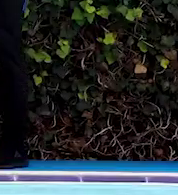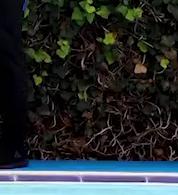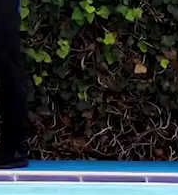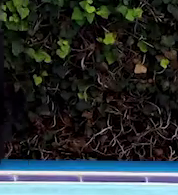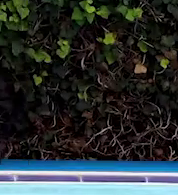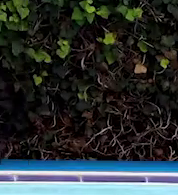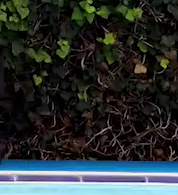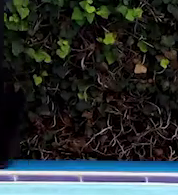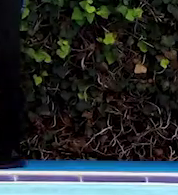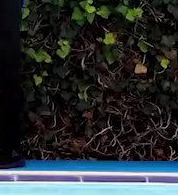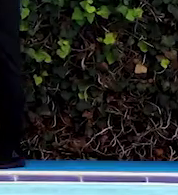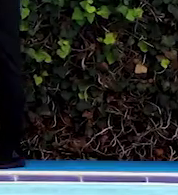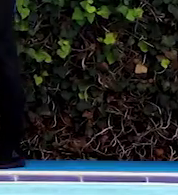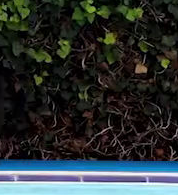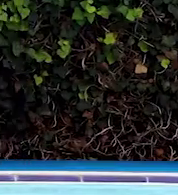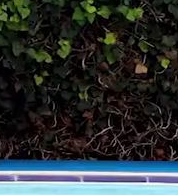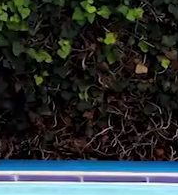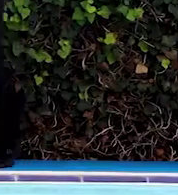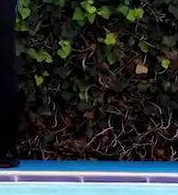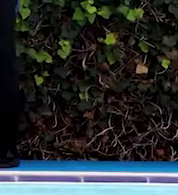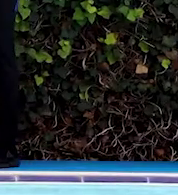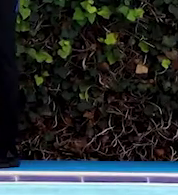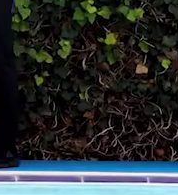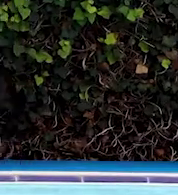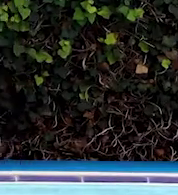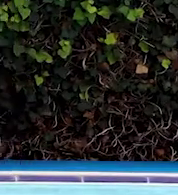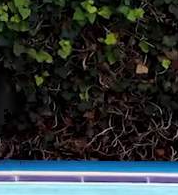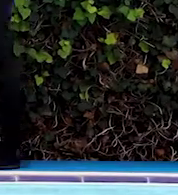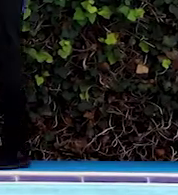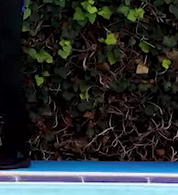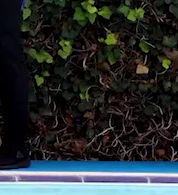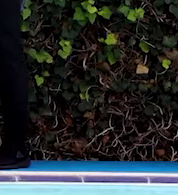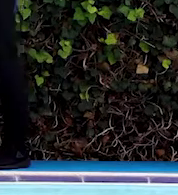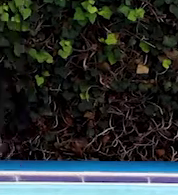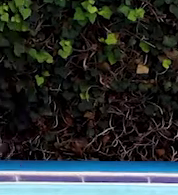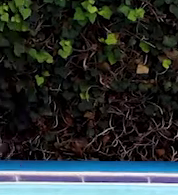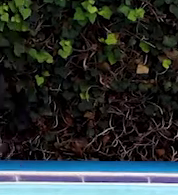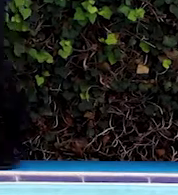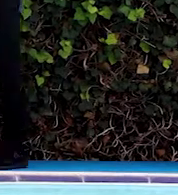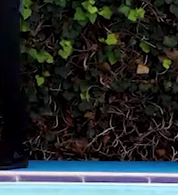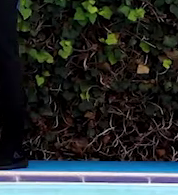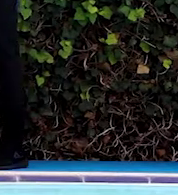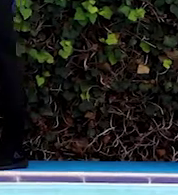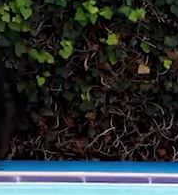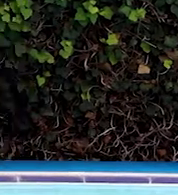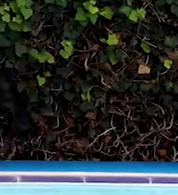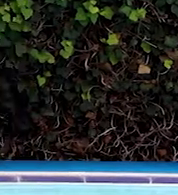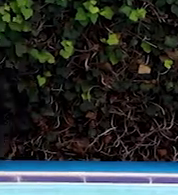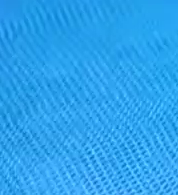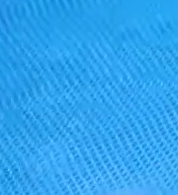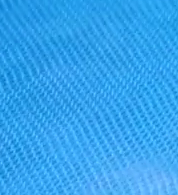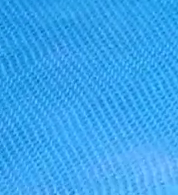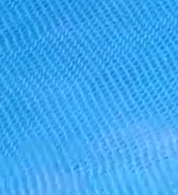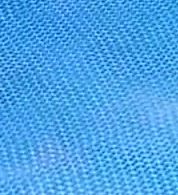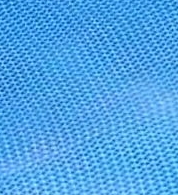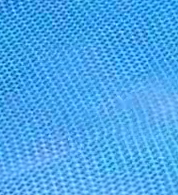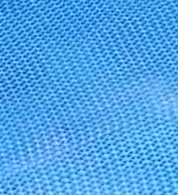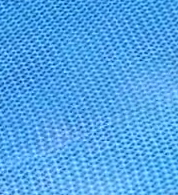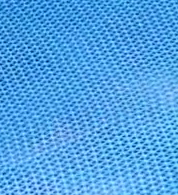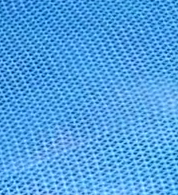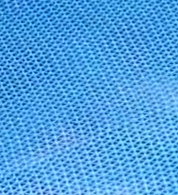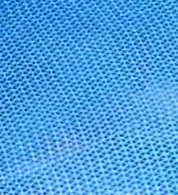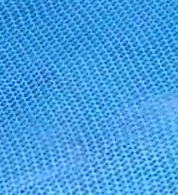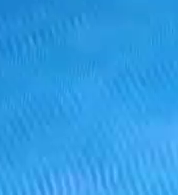Y bien. Un poquito más la marcha. Que se vea. ¿Sí? La